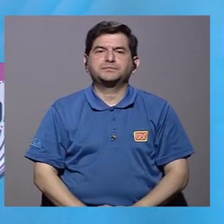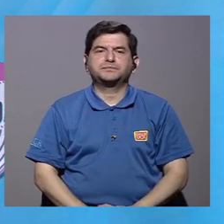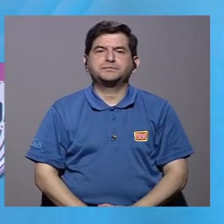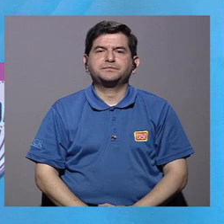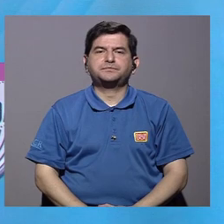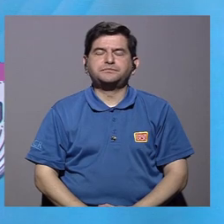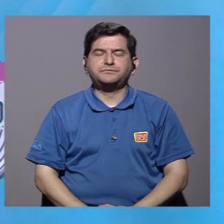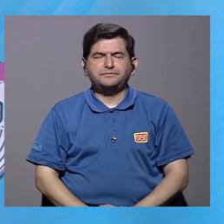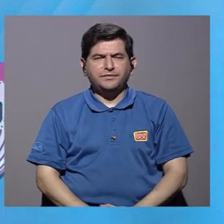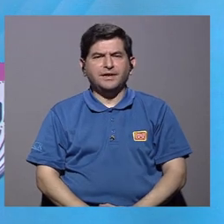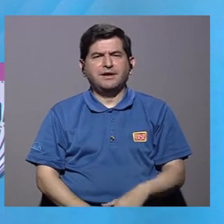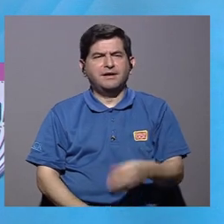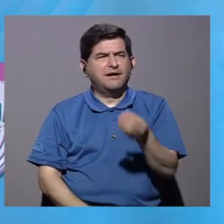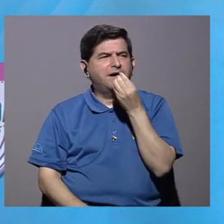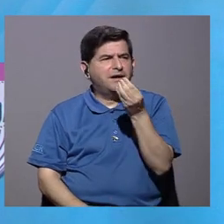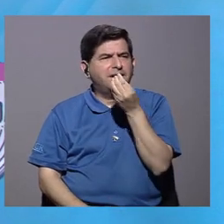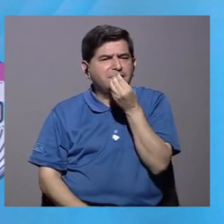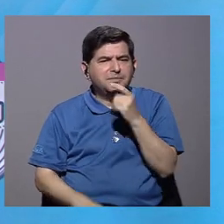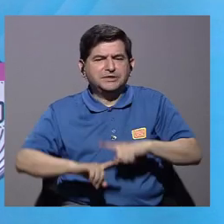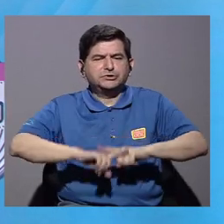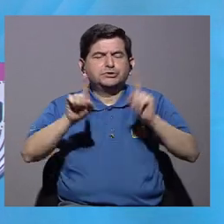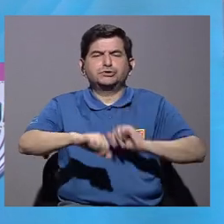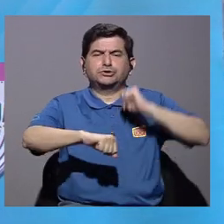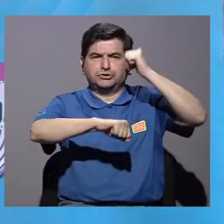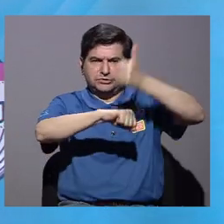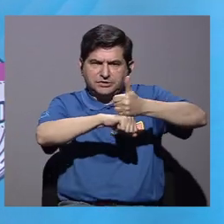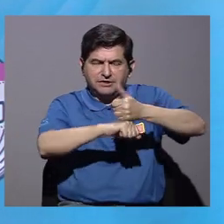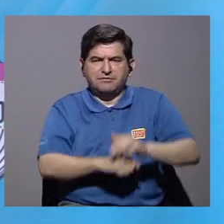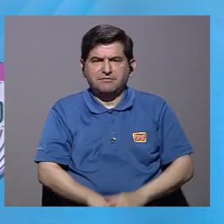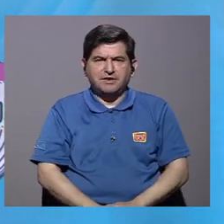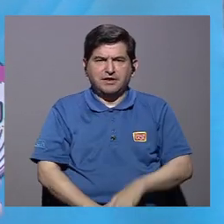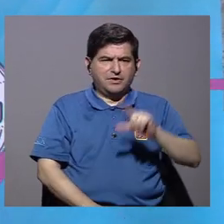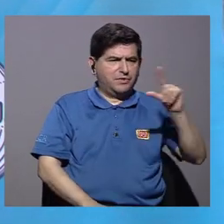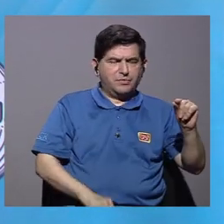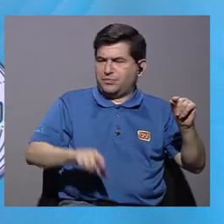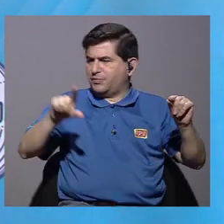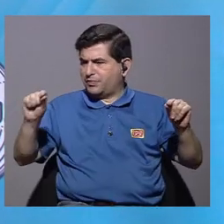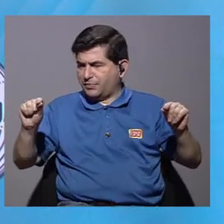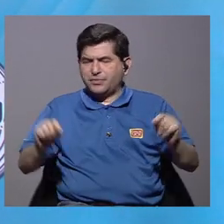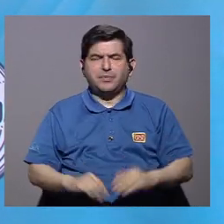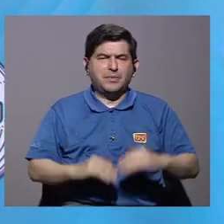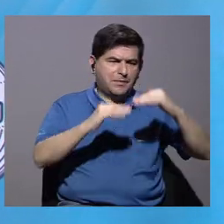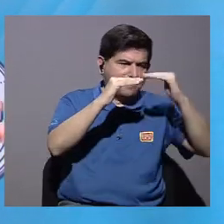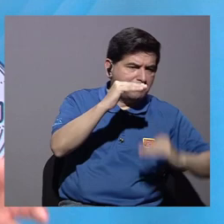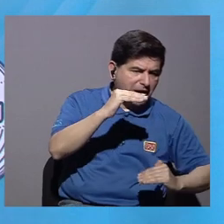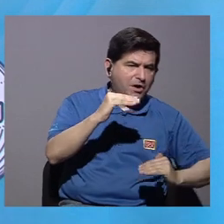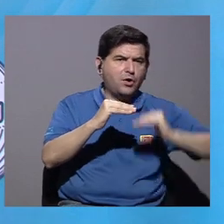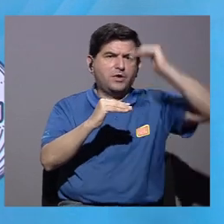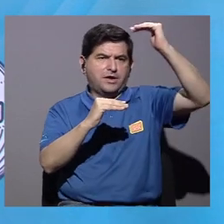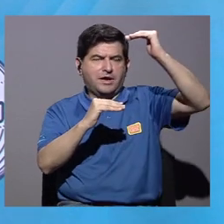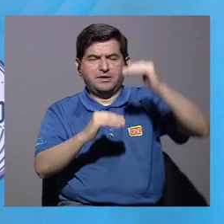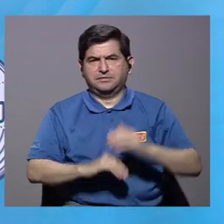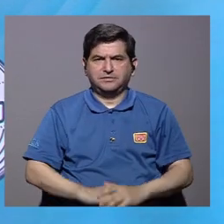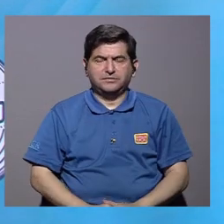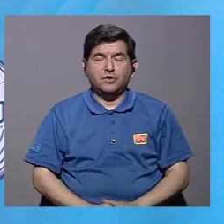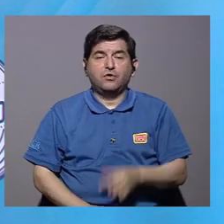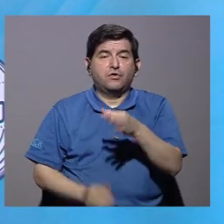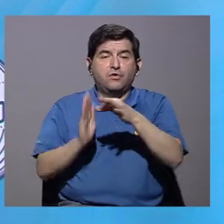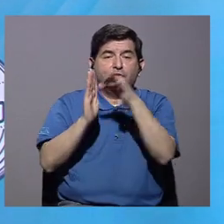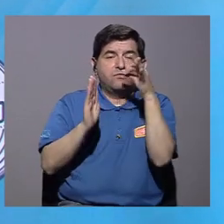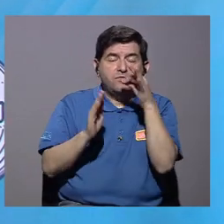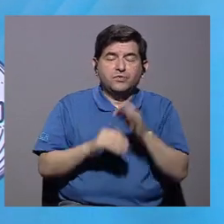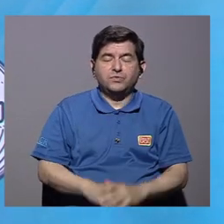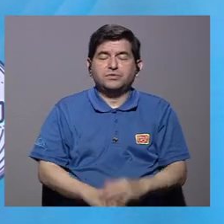de alto consumo. Los alimentos que hacen diferencia entre los extremos de estos grupos, o los de bajo y alto consumo,